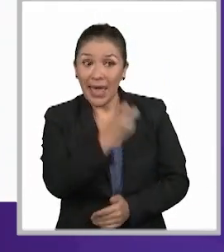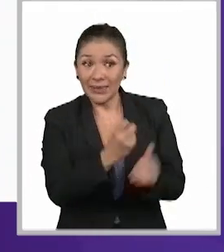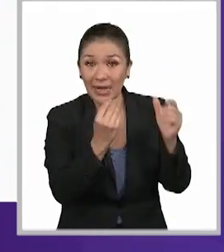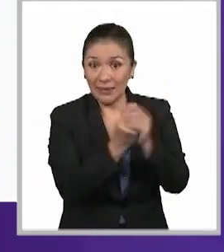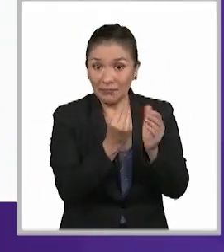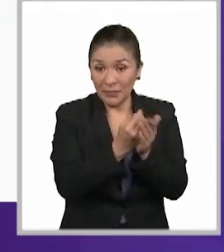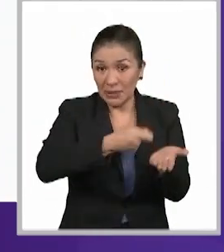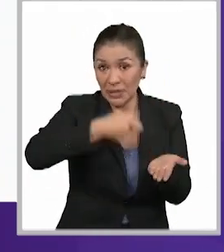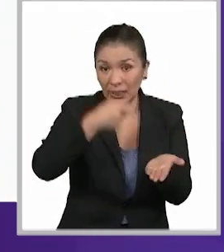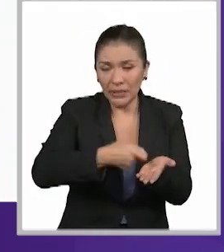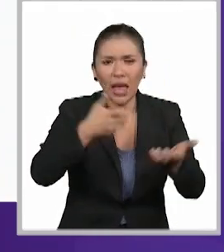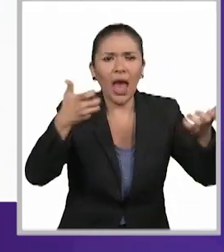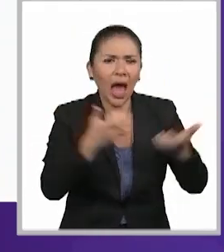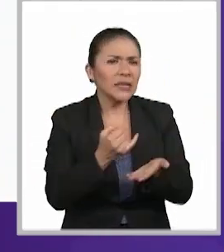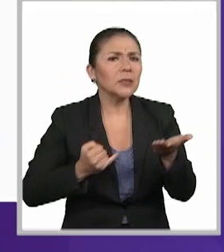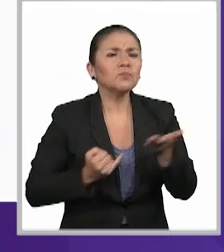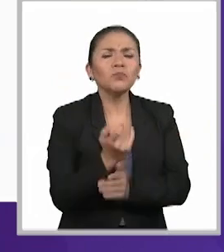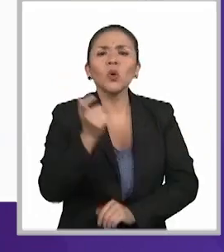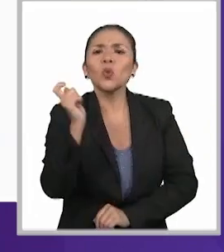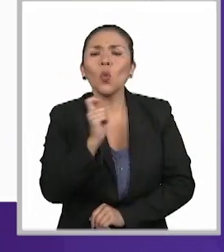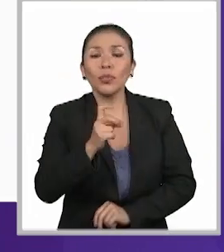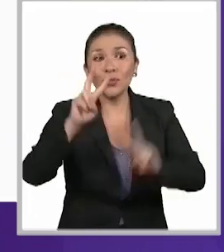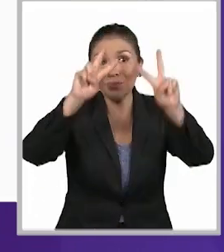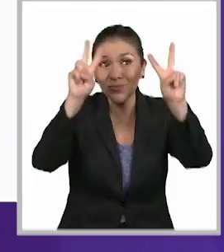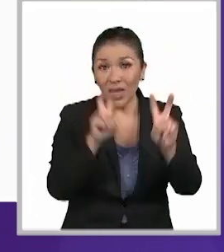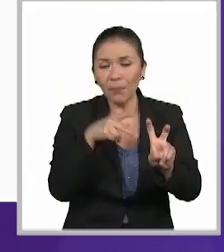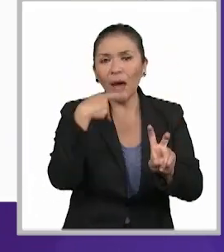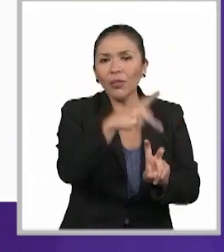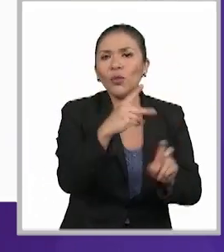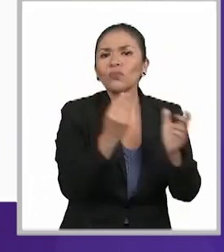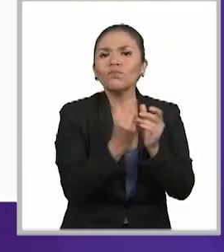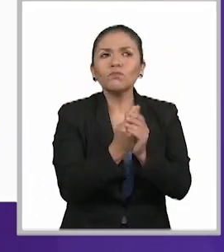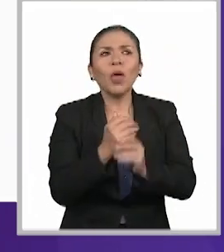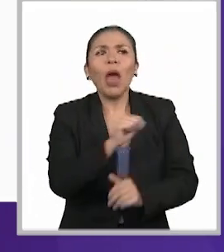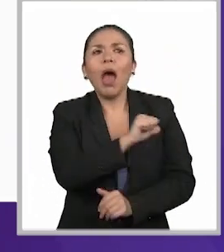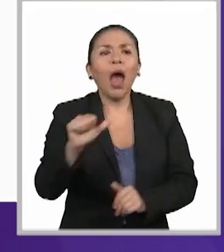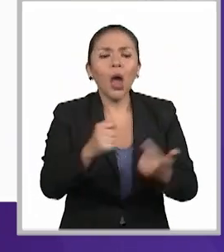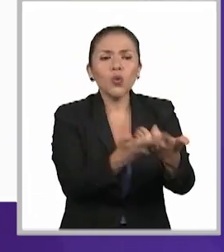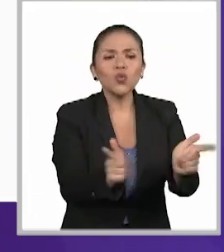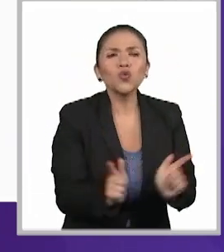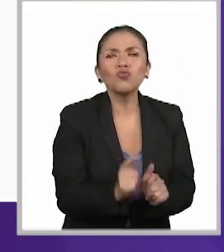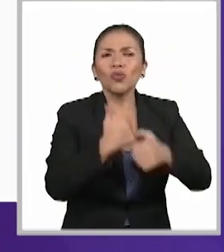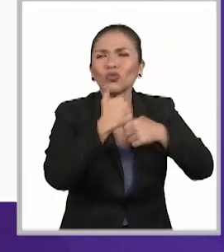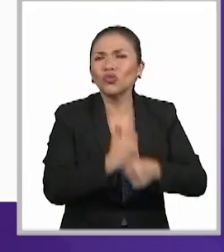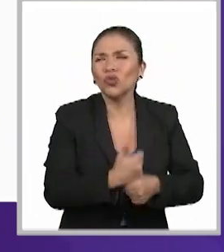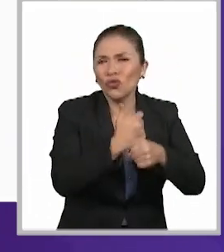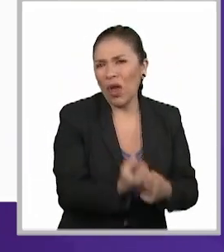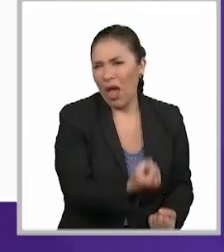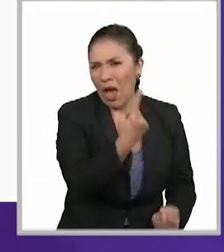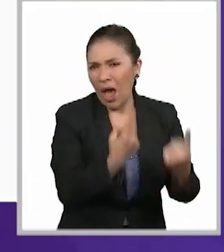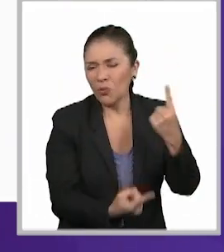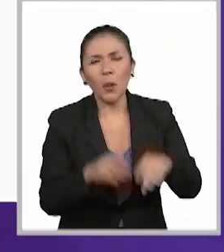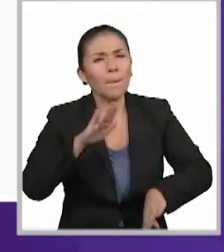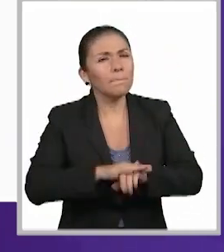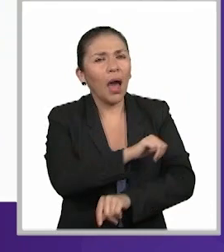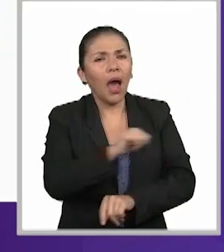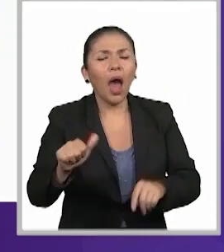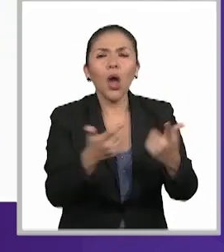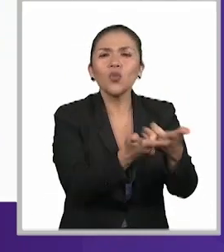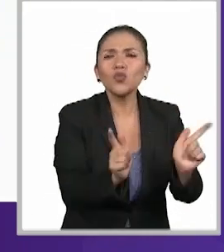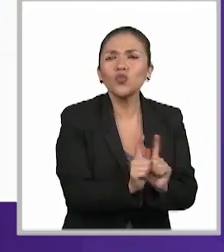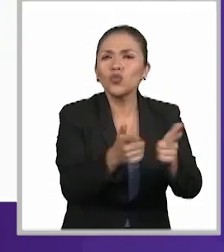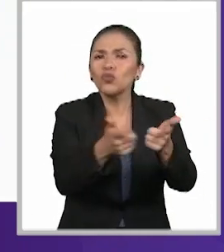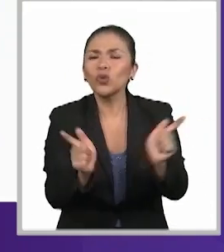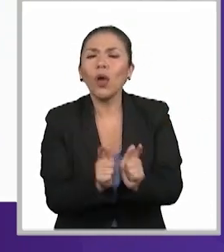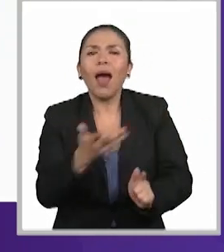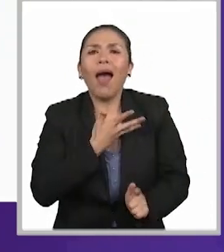Estas sentencias se emiten cuando el asunto tiene que ver con algún grupo vulnerable y específicamente aquellos